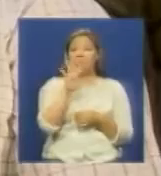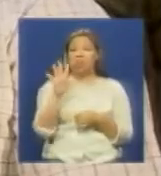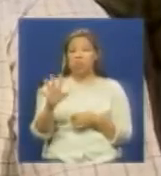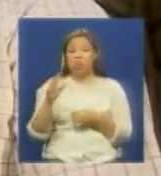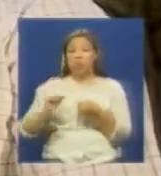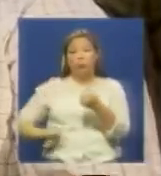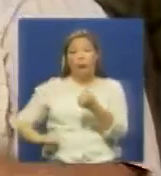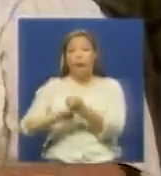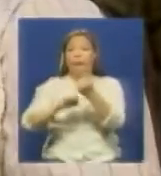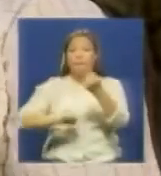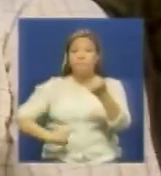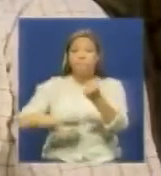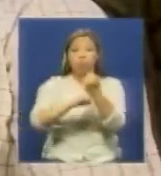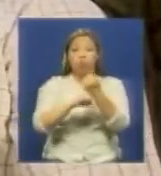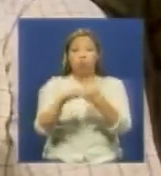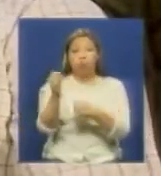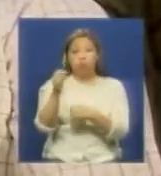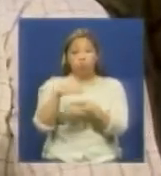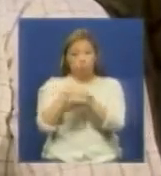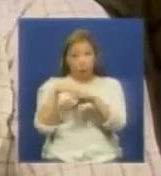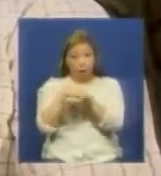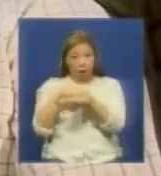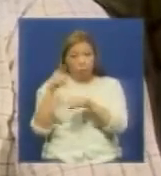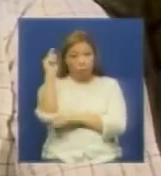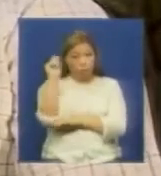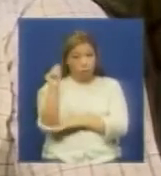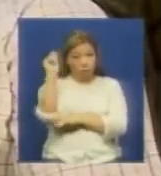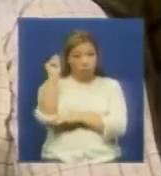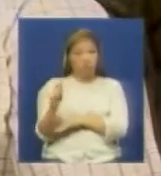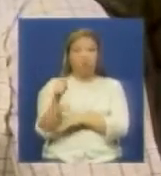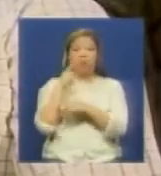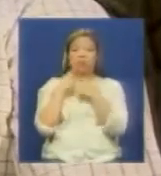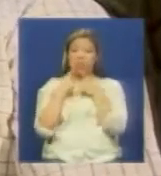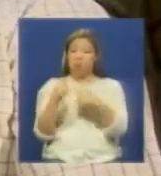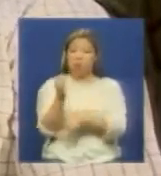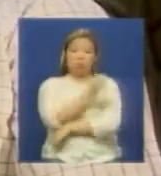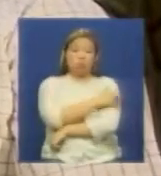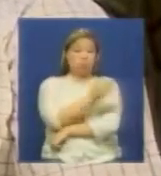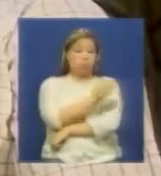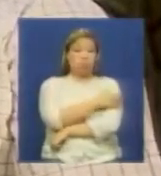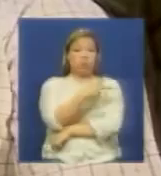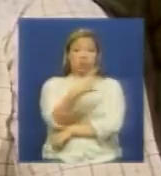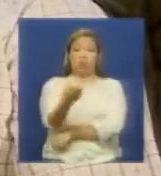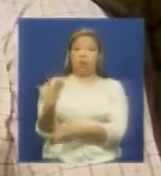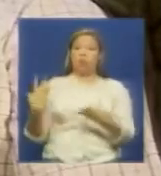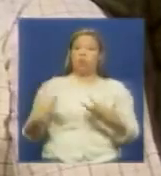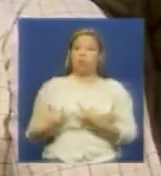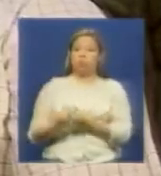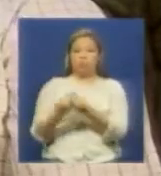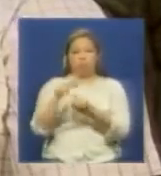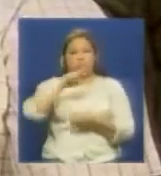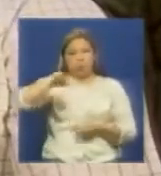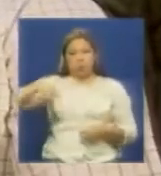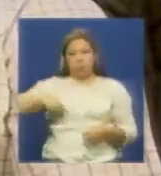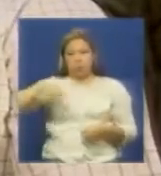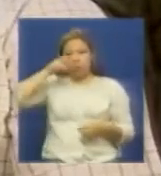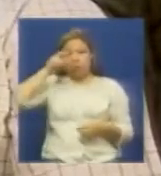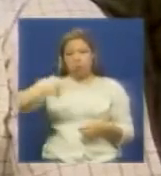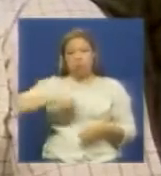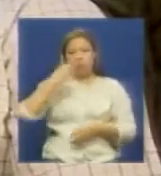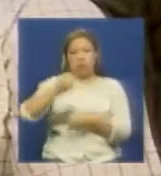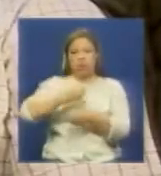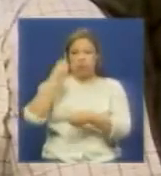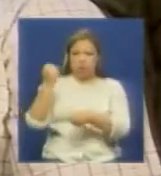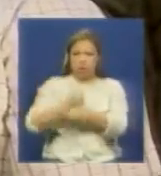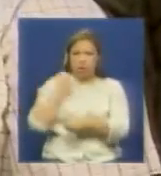y por supuesto el pueblo acompañarlo diciéndole a la derecha que vamos a estar al lado de nuestros diputados y nuestras diputadas haciendo el